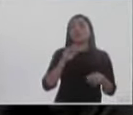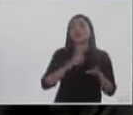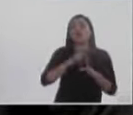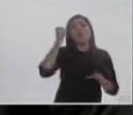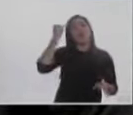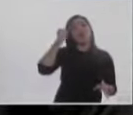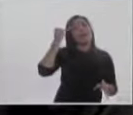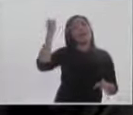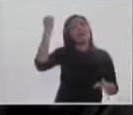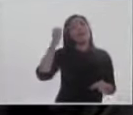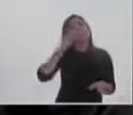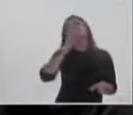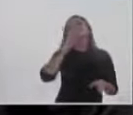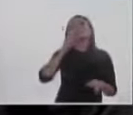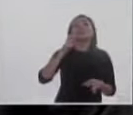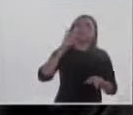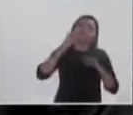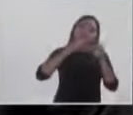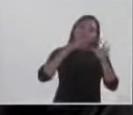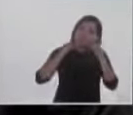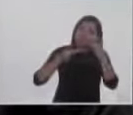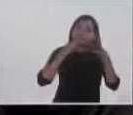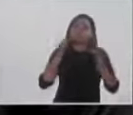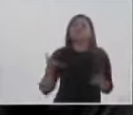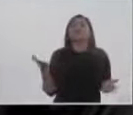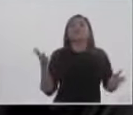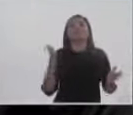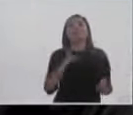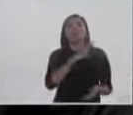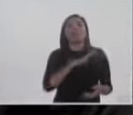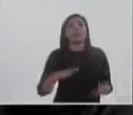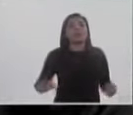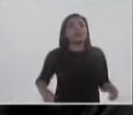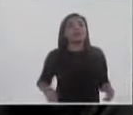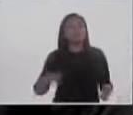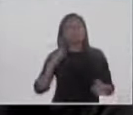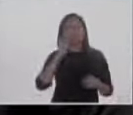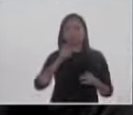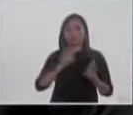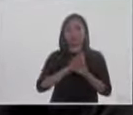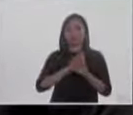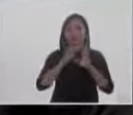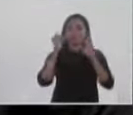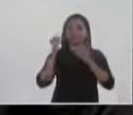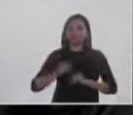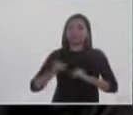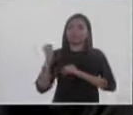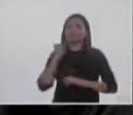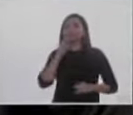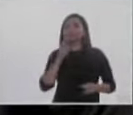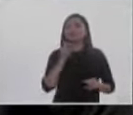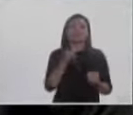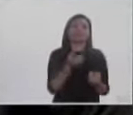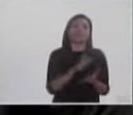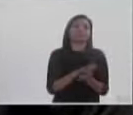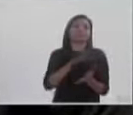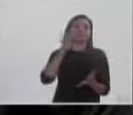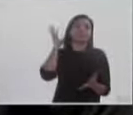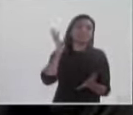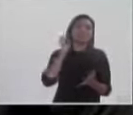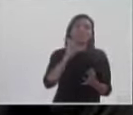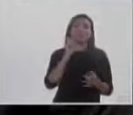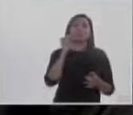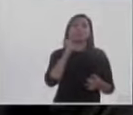el financiamiento a las campañas, el financiamiento a las candidaturas de carácter público, mayoritariamente público,